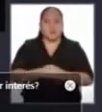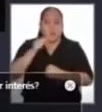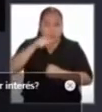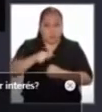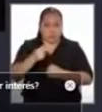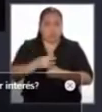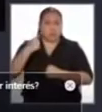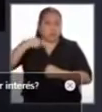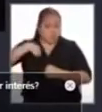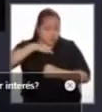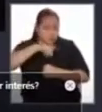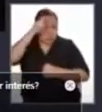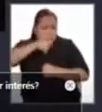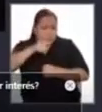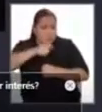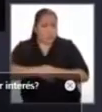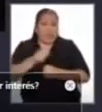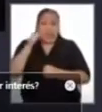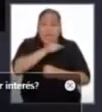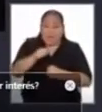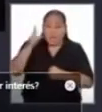Eso es lo que necesitamos, eso es lo que estamos buscando.